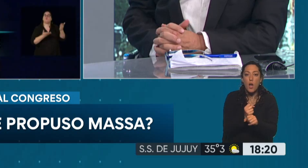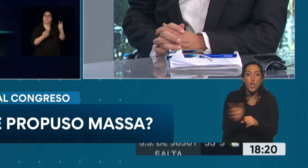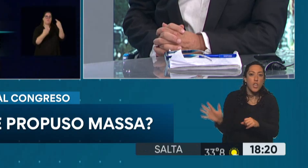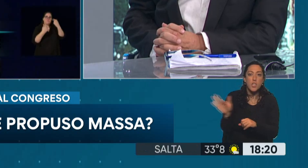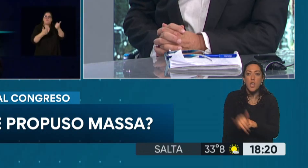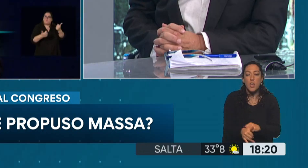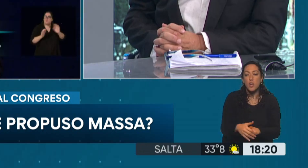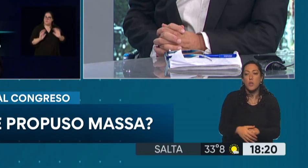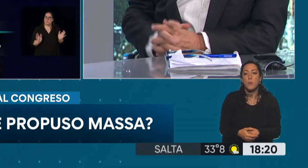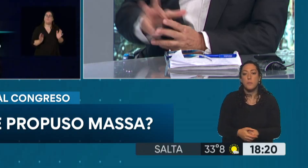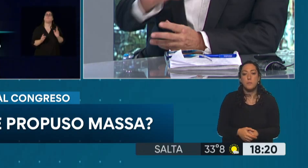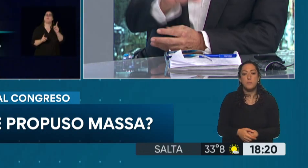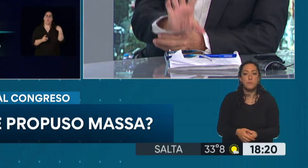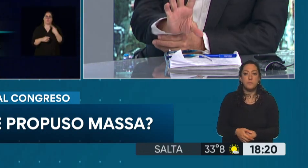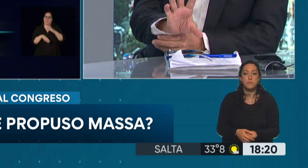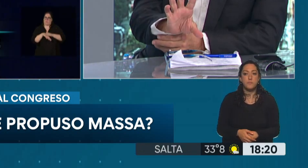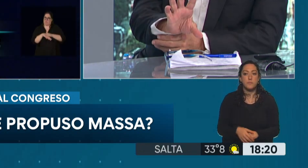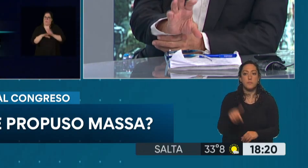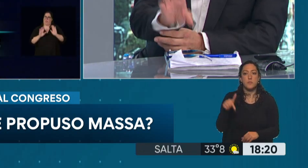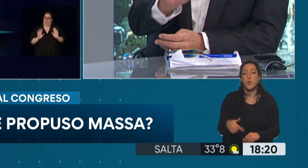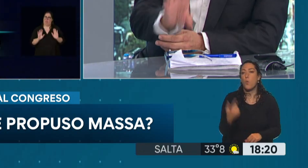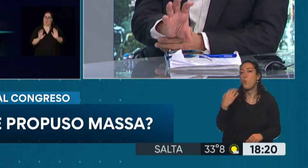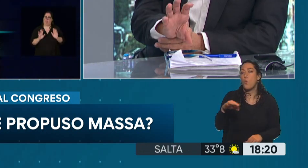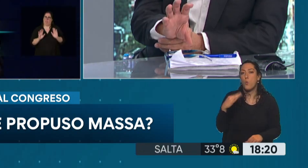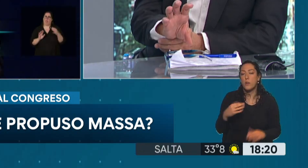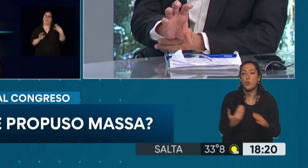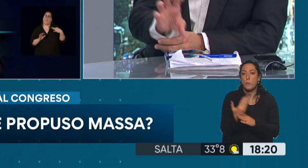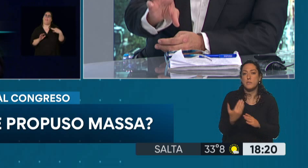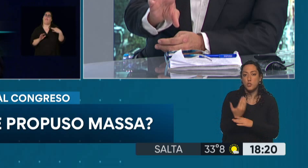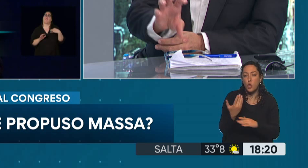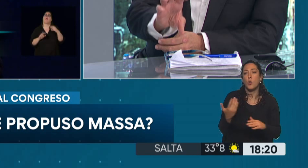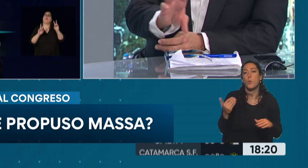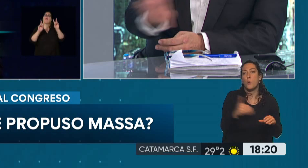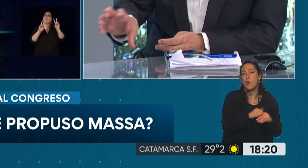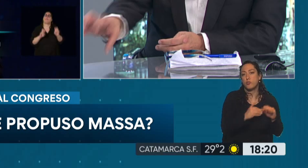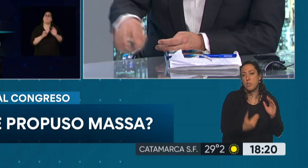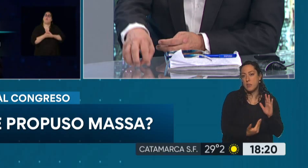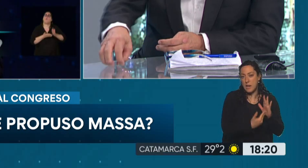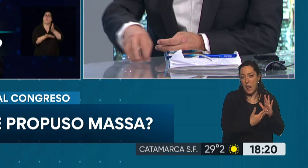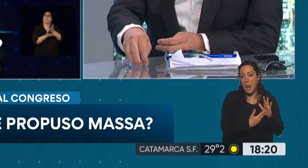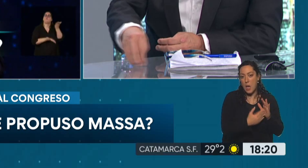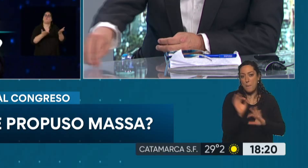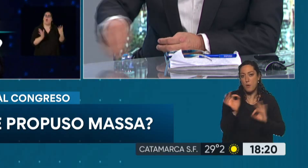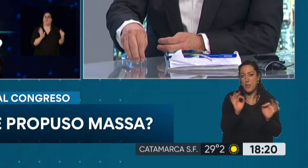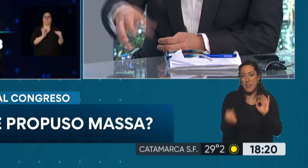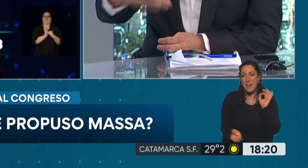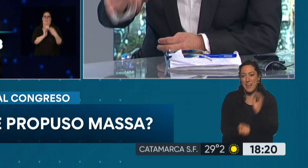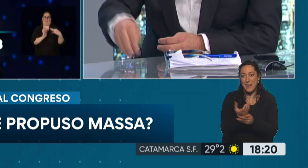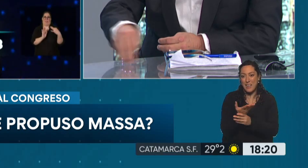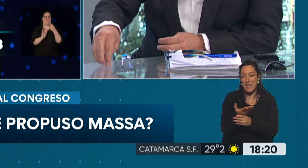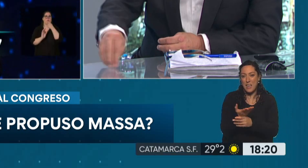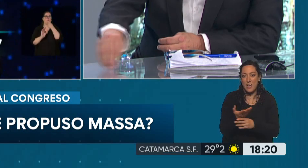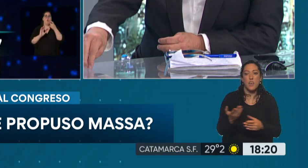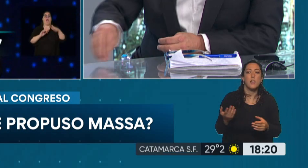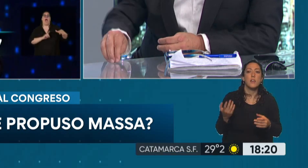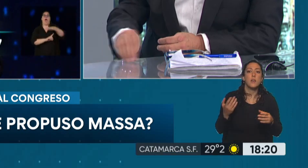elaborarlo. En este caso va a haber un único emisor, va ser el Banco Central, emite esa moneda y la pone en circulación,